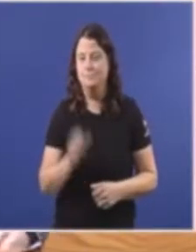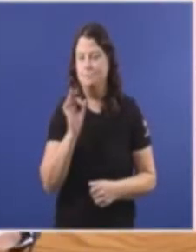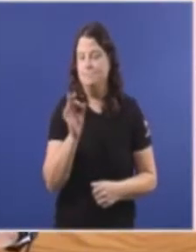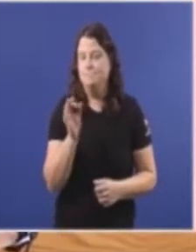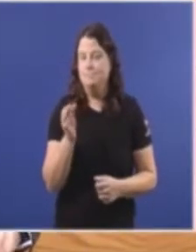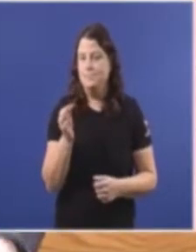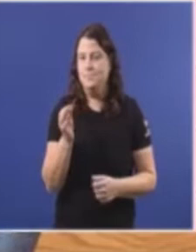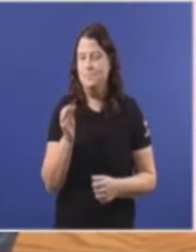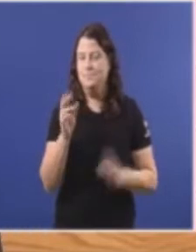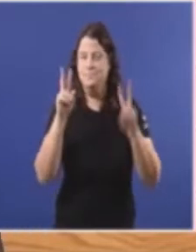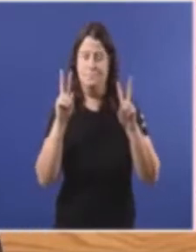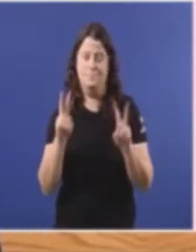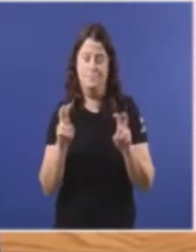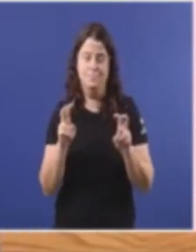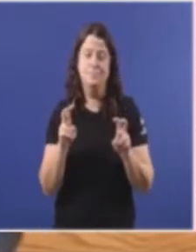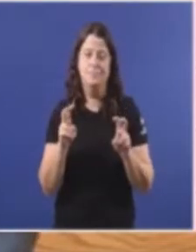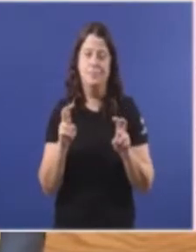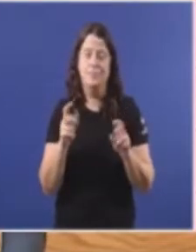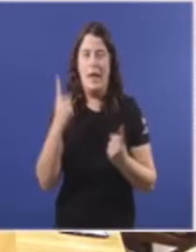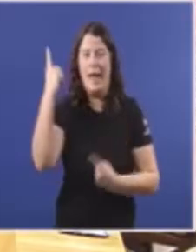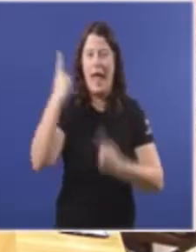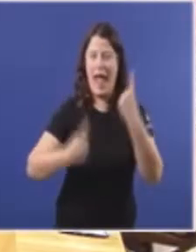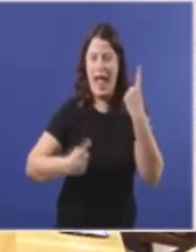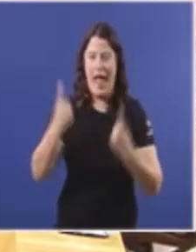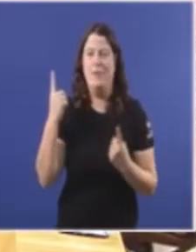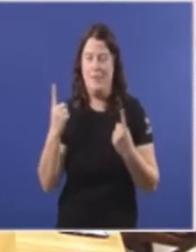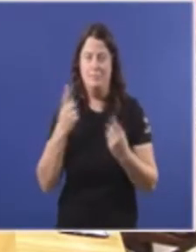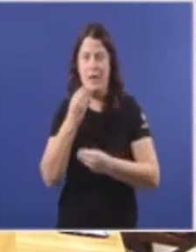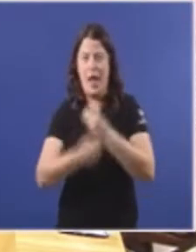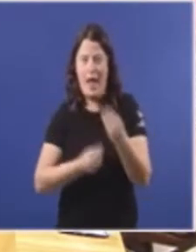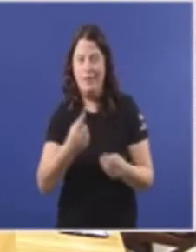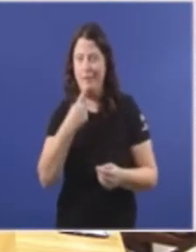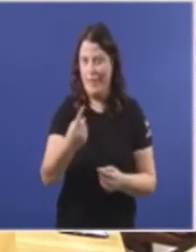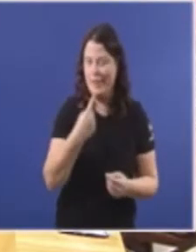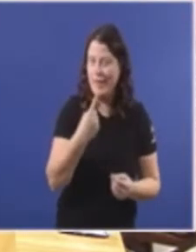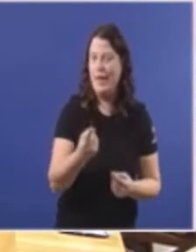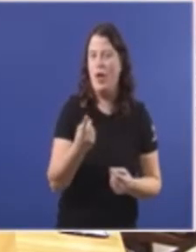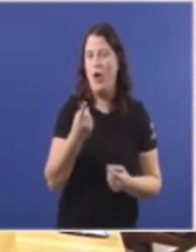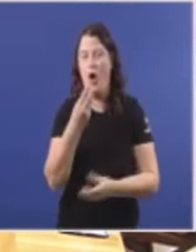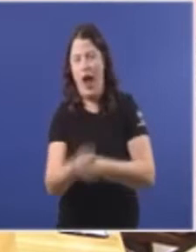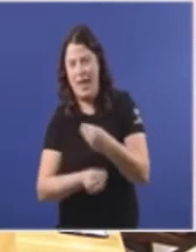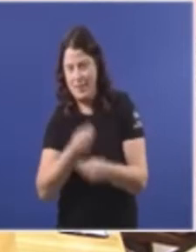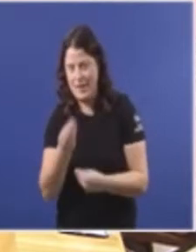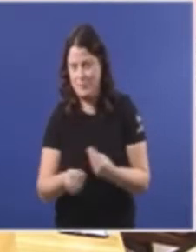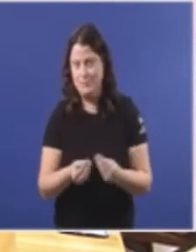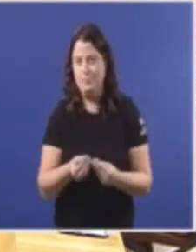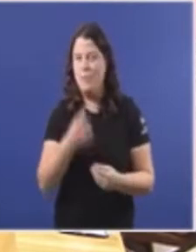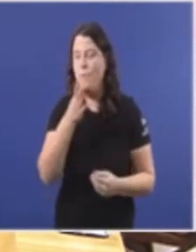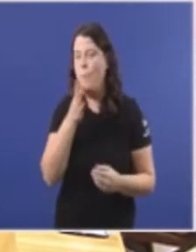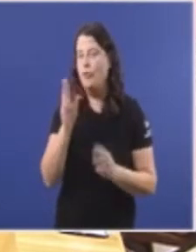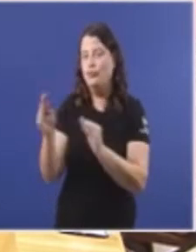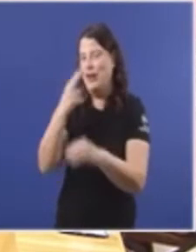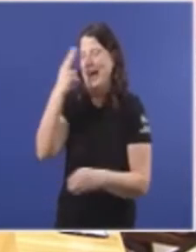Asombra En ocasión O que se pode chegar A decir E a facer Por un interese